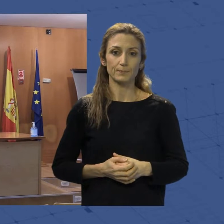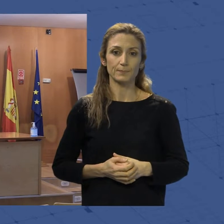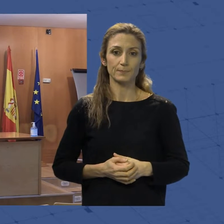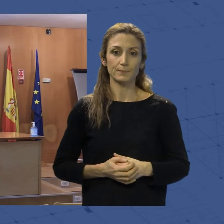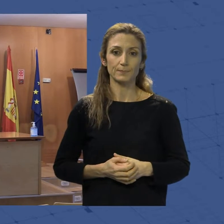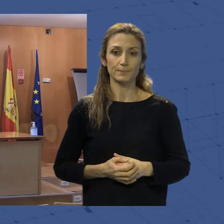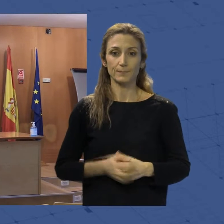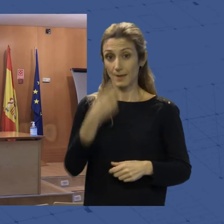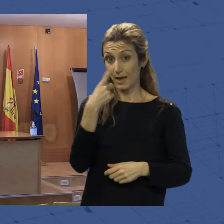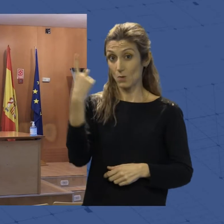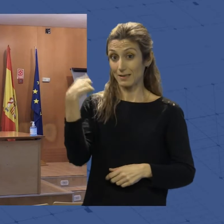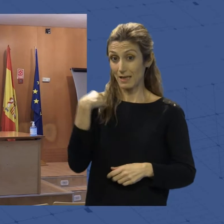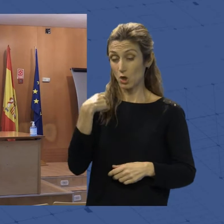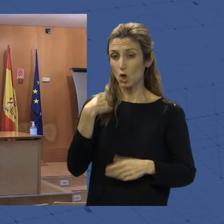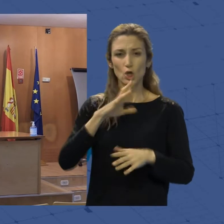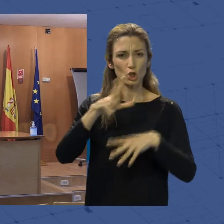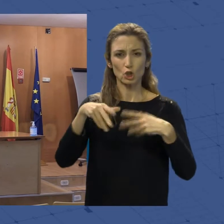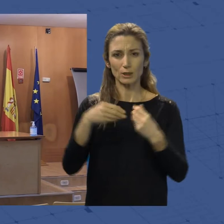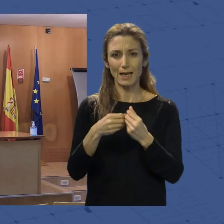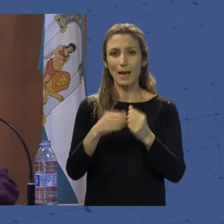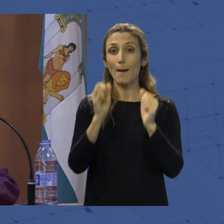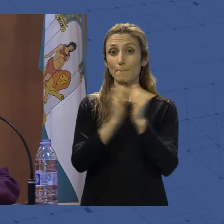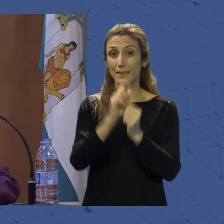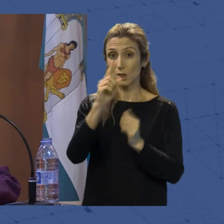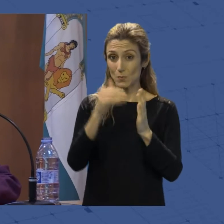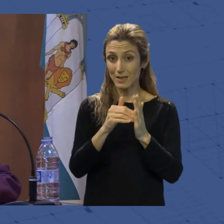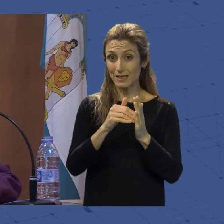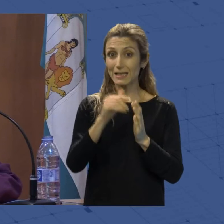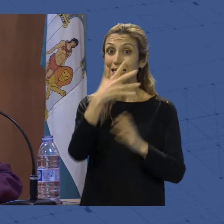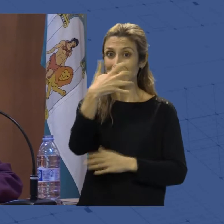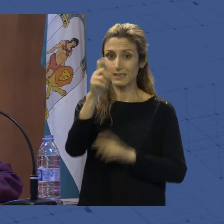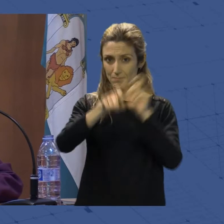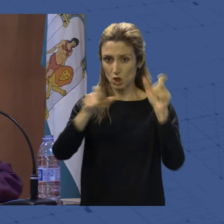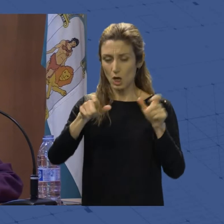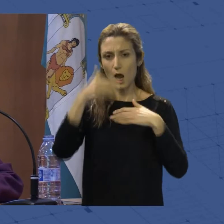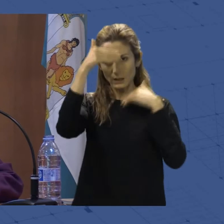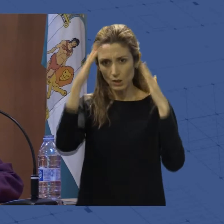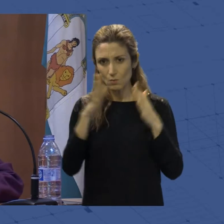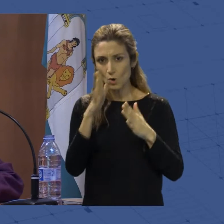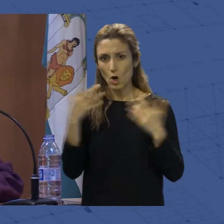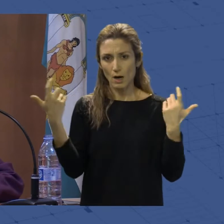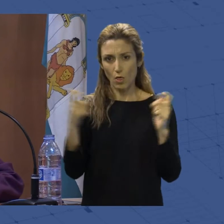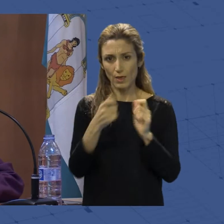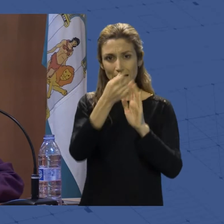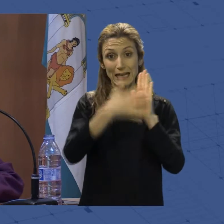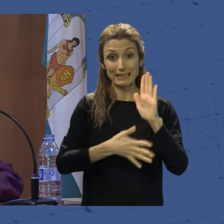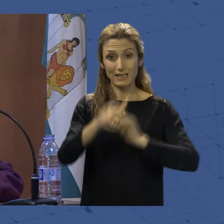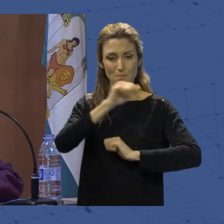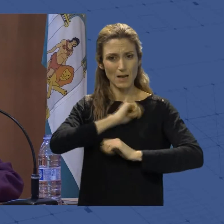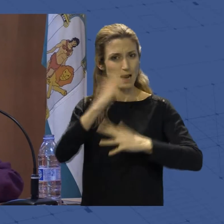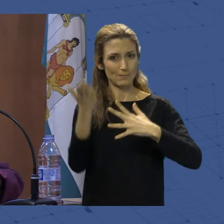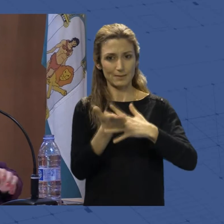Durante el pasado año han sido atendidas más de 21.500 personas y se ha logrado reducir las listas de espera a casi la mitad.